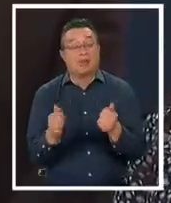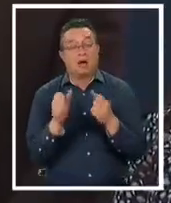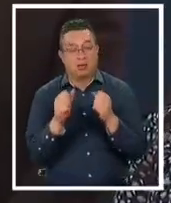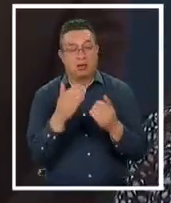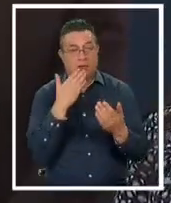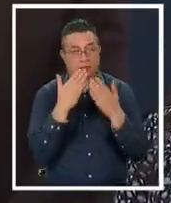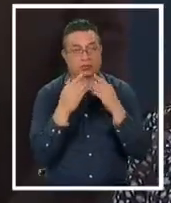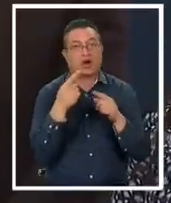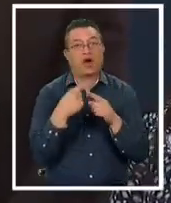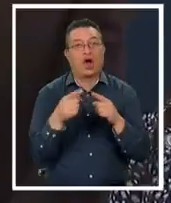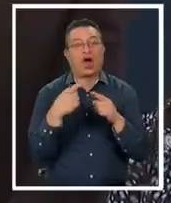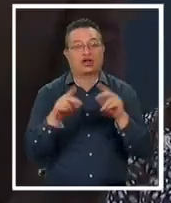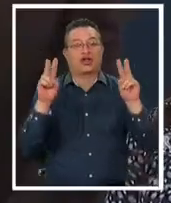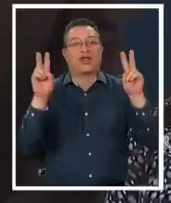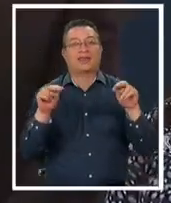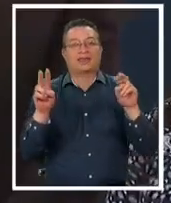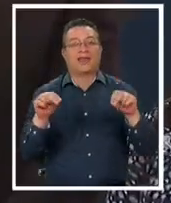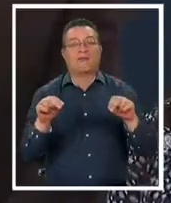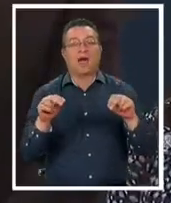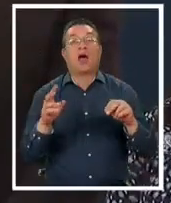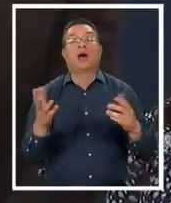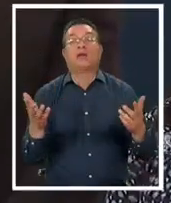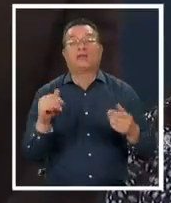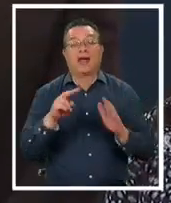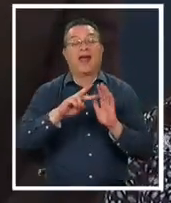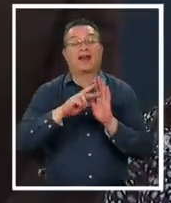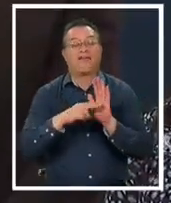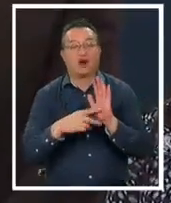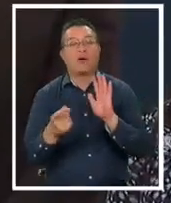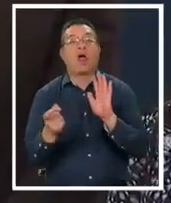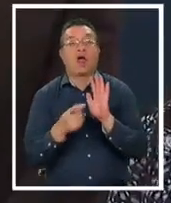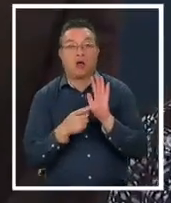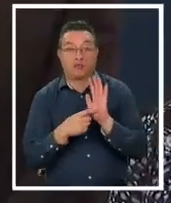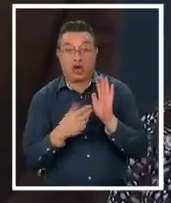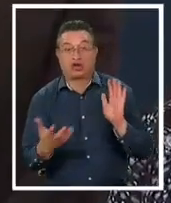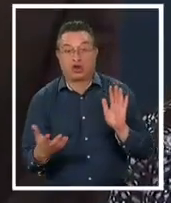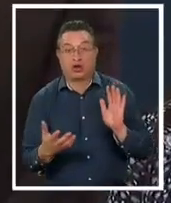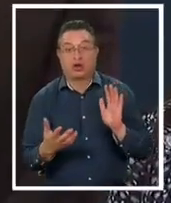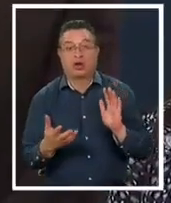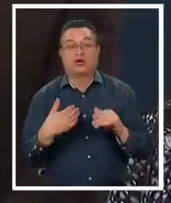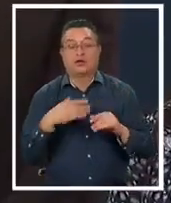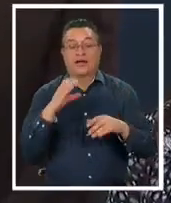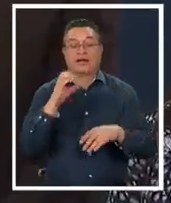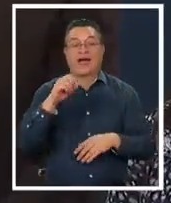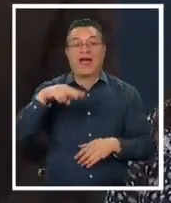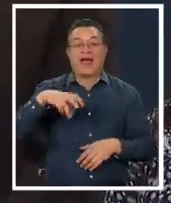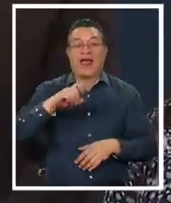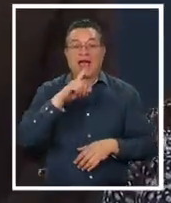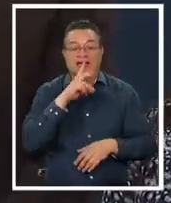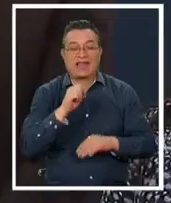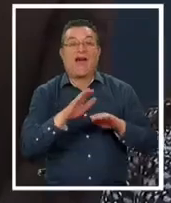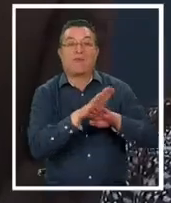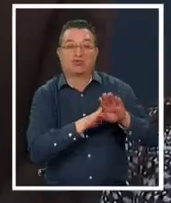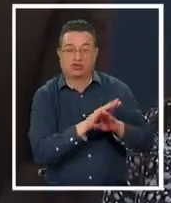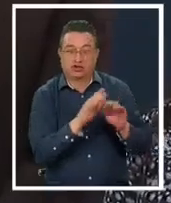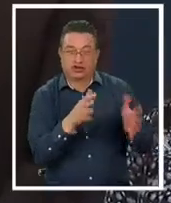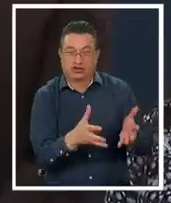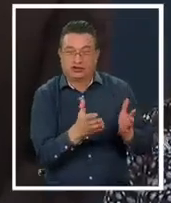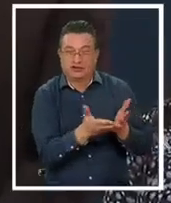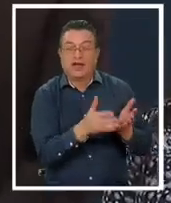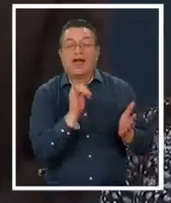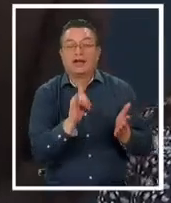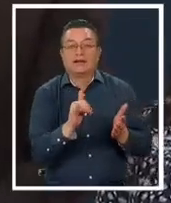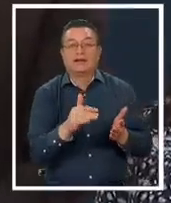discutir otros temas, como es también hoy día reforma tributaria, el tema de la canasta básica protegida y también el fortalecimiento